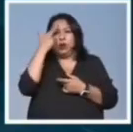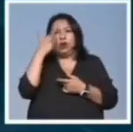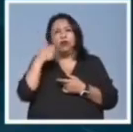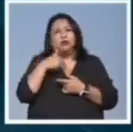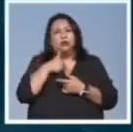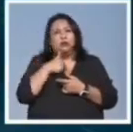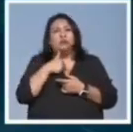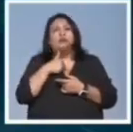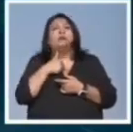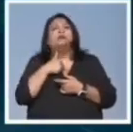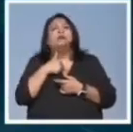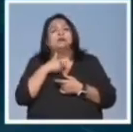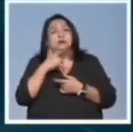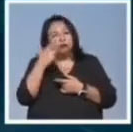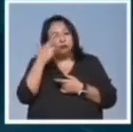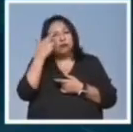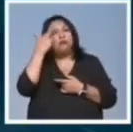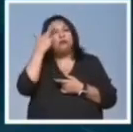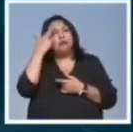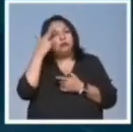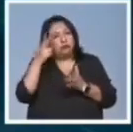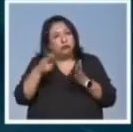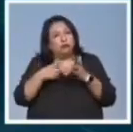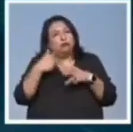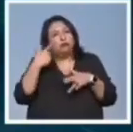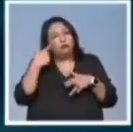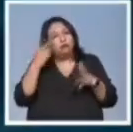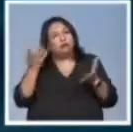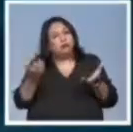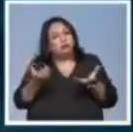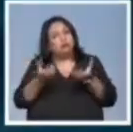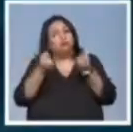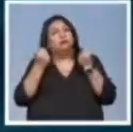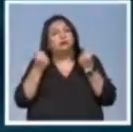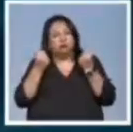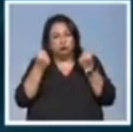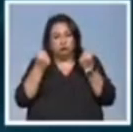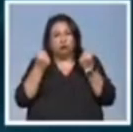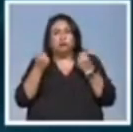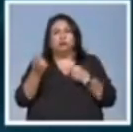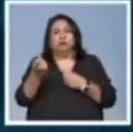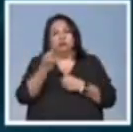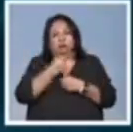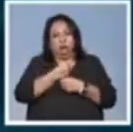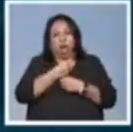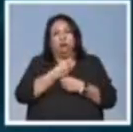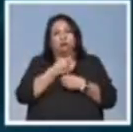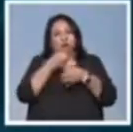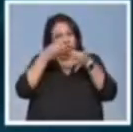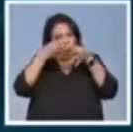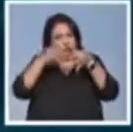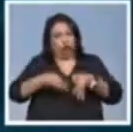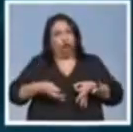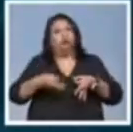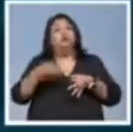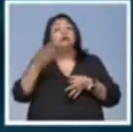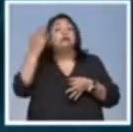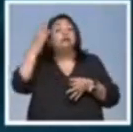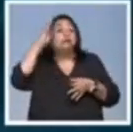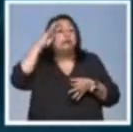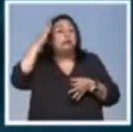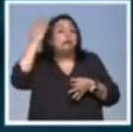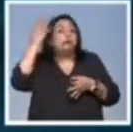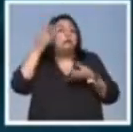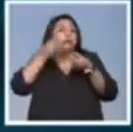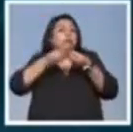hacen rememorar y la hacen reencontrarse y recuperar de alguna manera la identidad, su identidad originaria que ella creía que